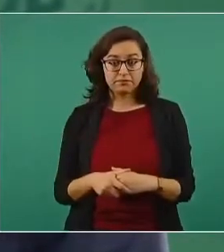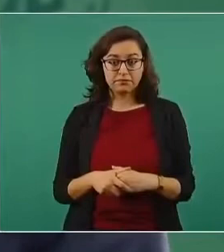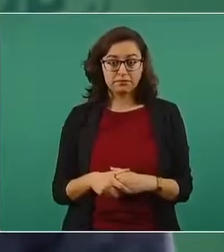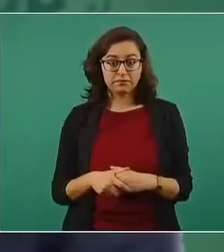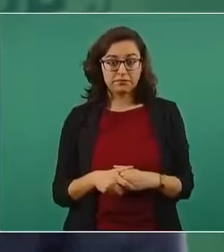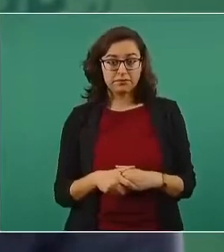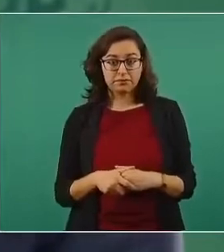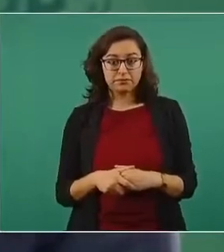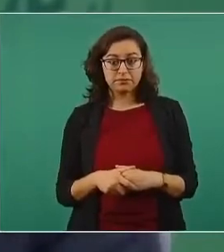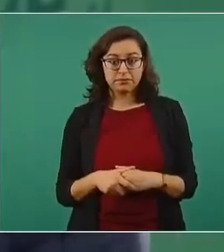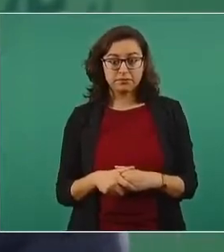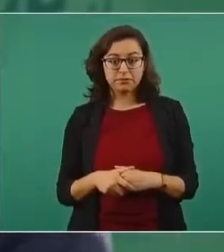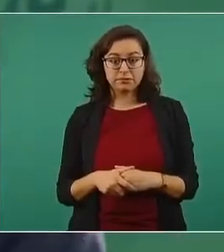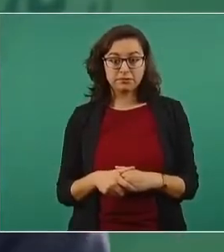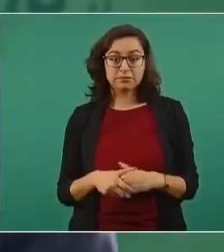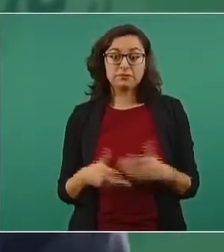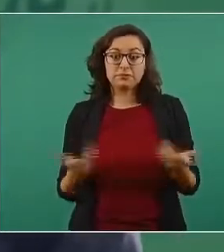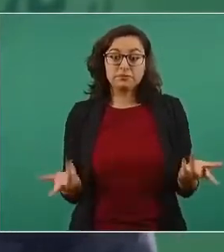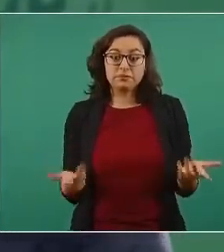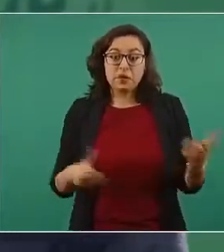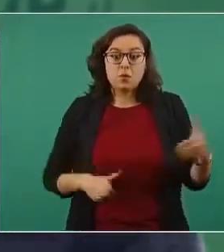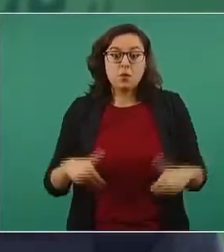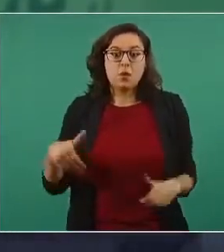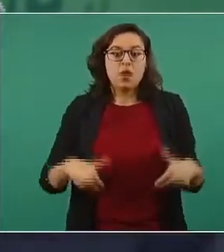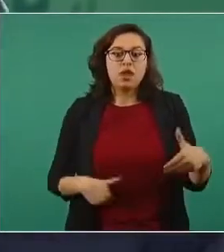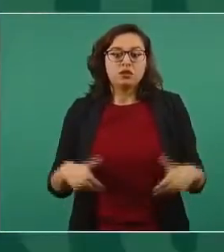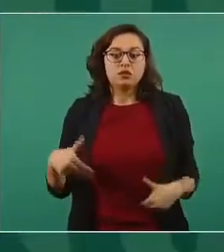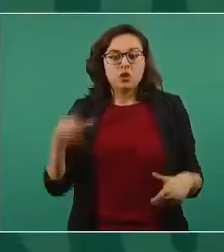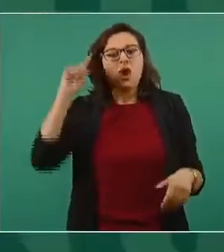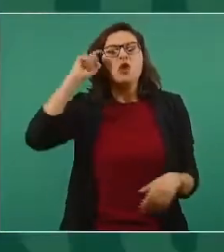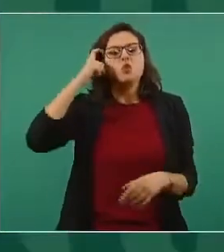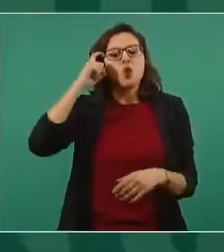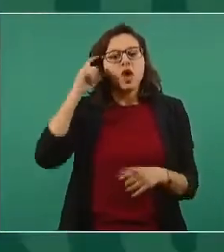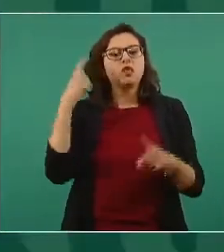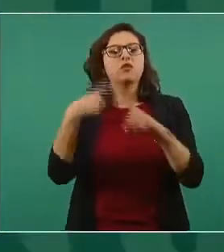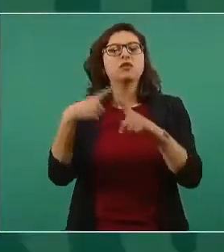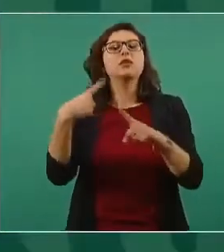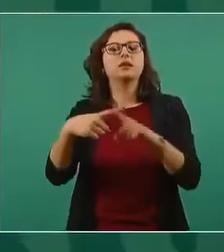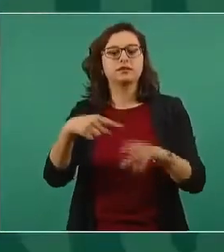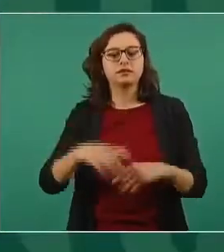claro, ¿quiénes están molestos? Pues los que tenían